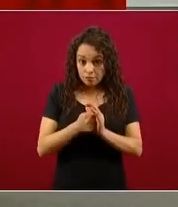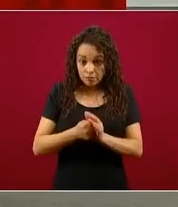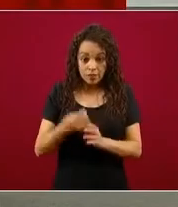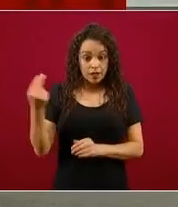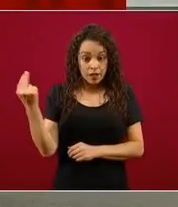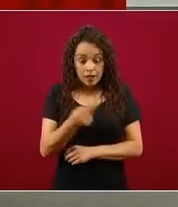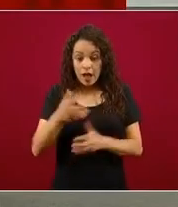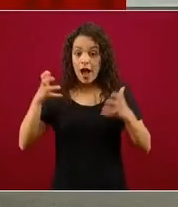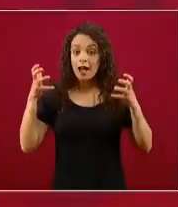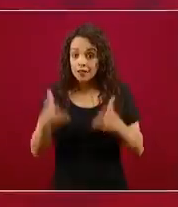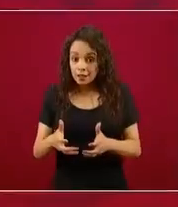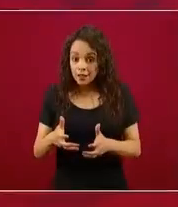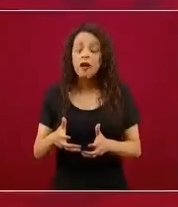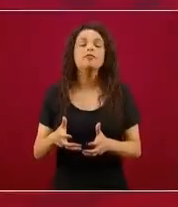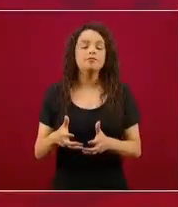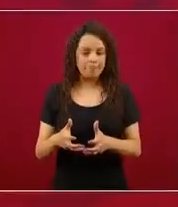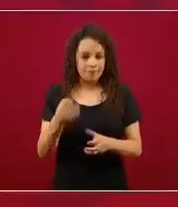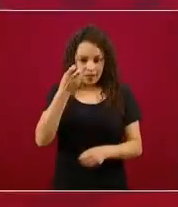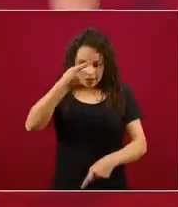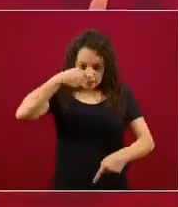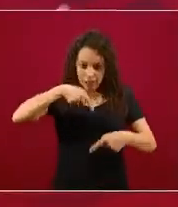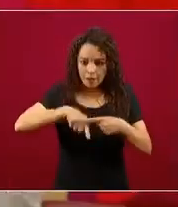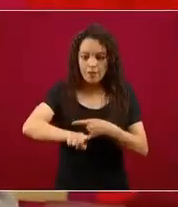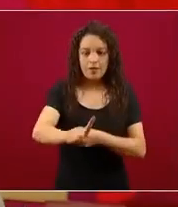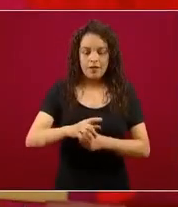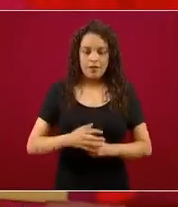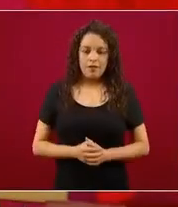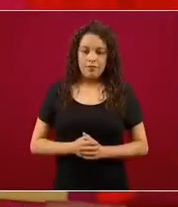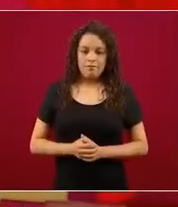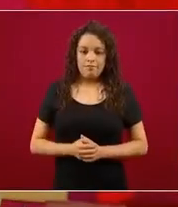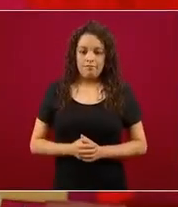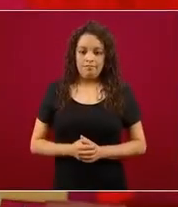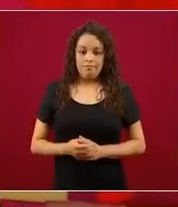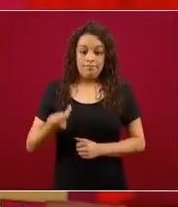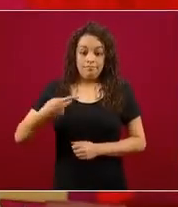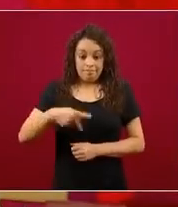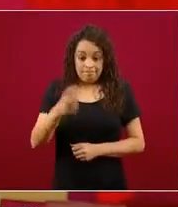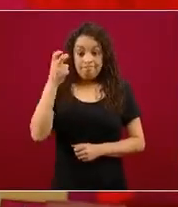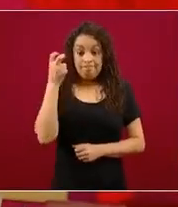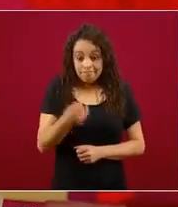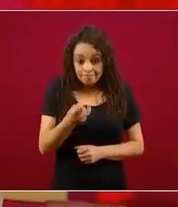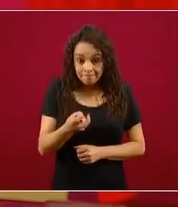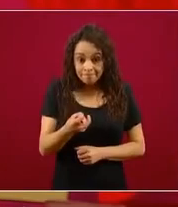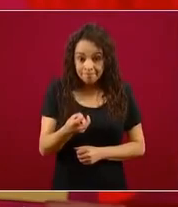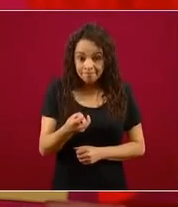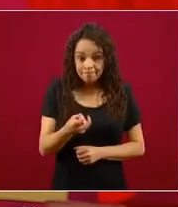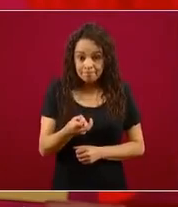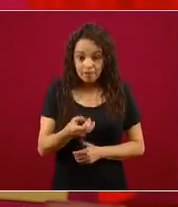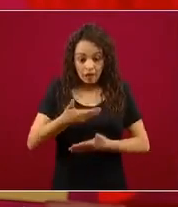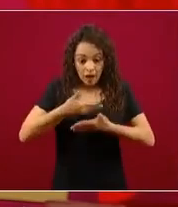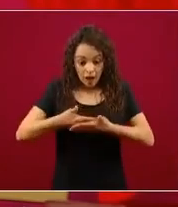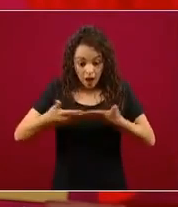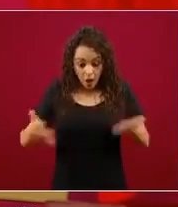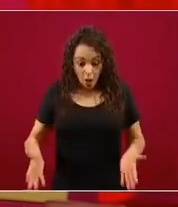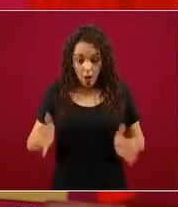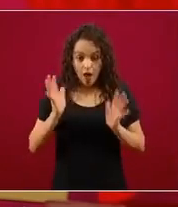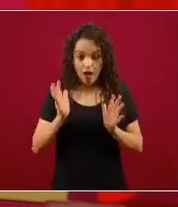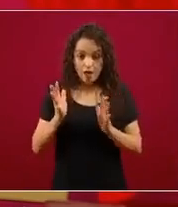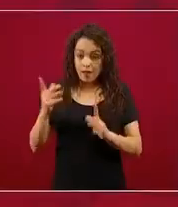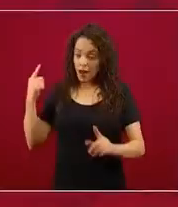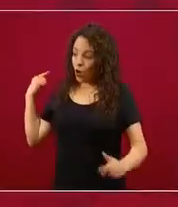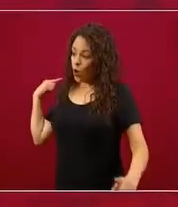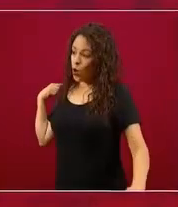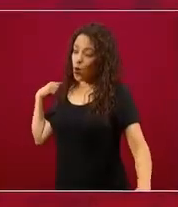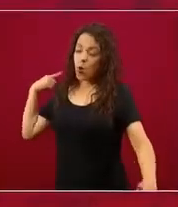De todos modos, un segundito, de todos modos, en la medida en que ya llevamos todos estos